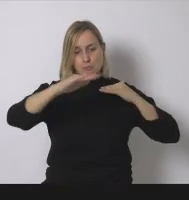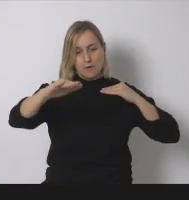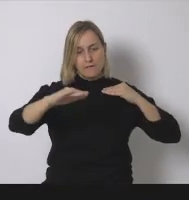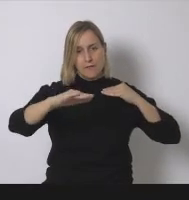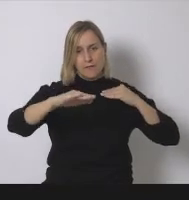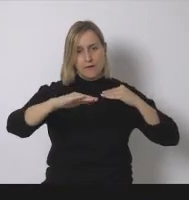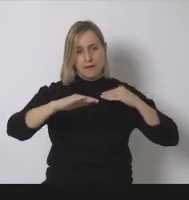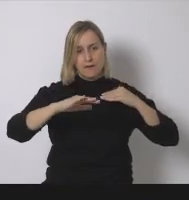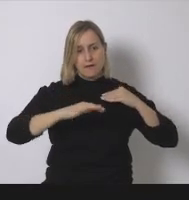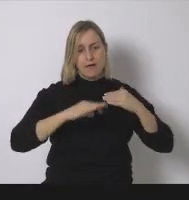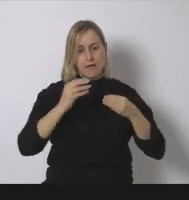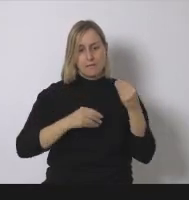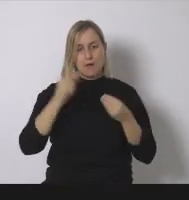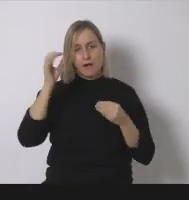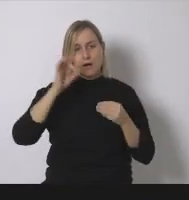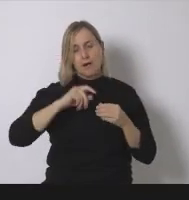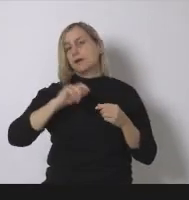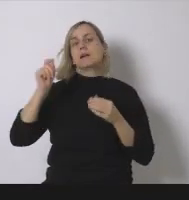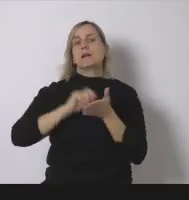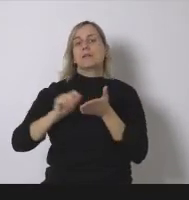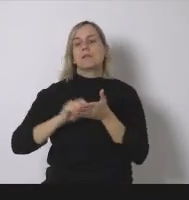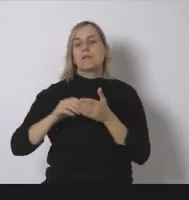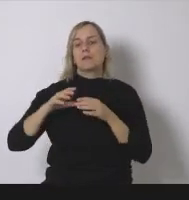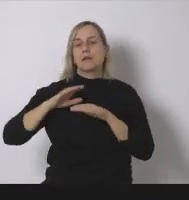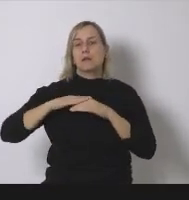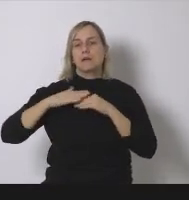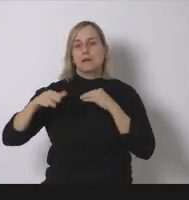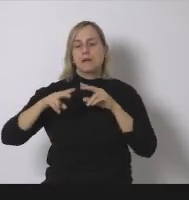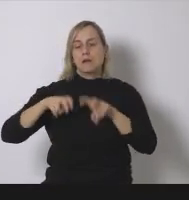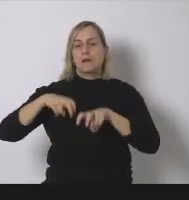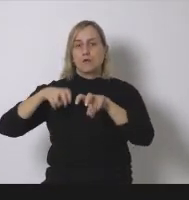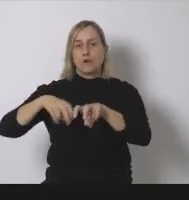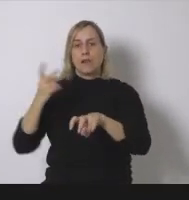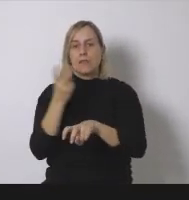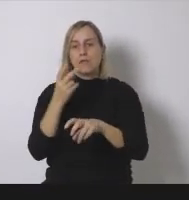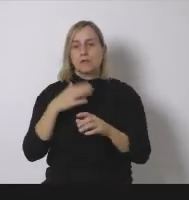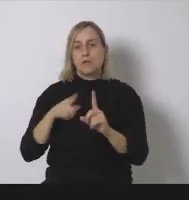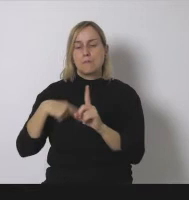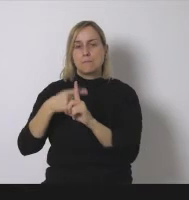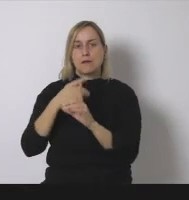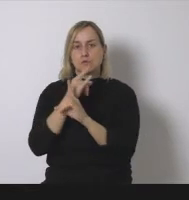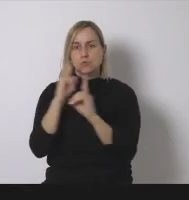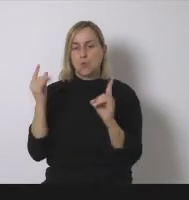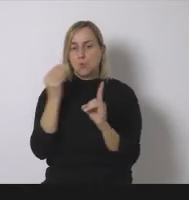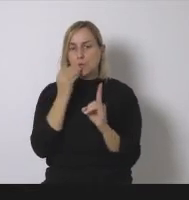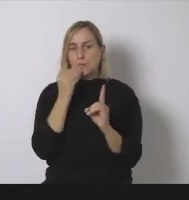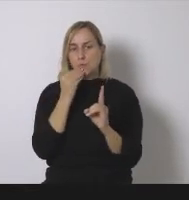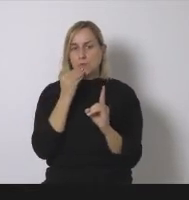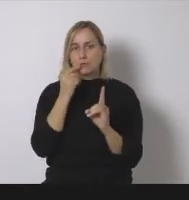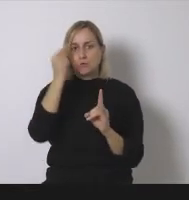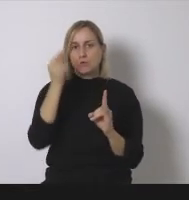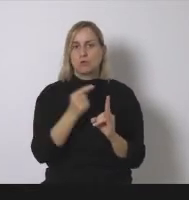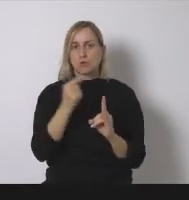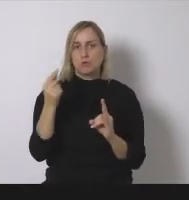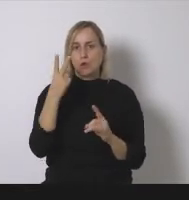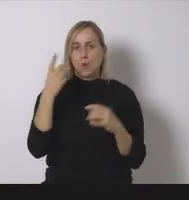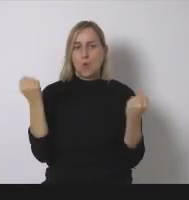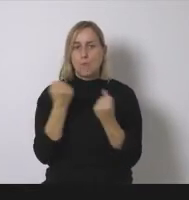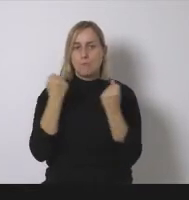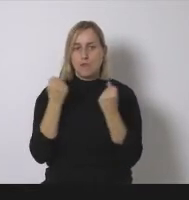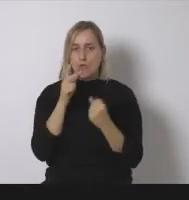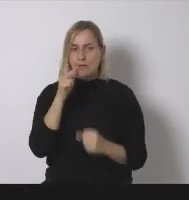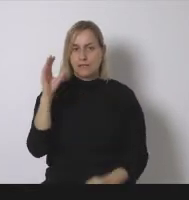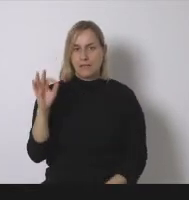agroganadera sumando lo que son los cultivos y los pastos tenemos aproximadamente un millón de hectáreas y esas